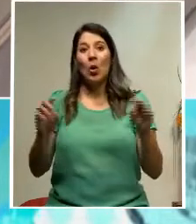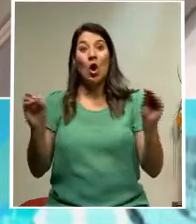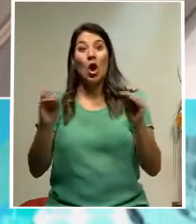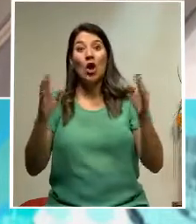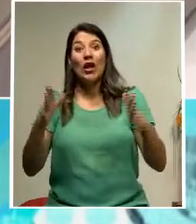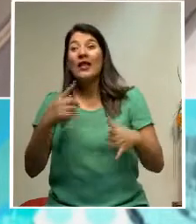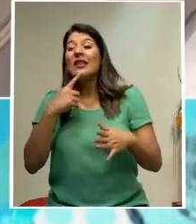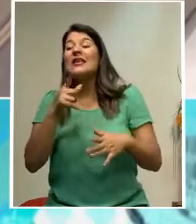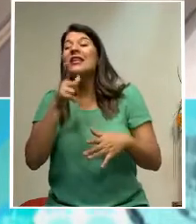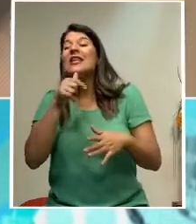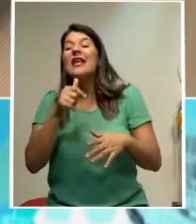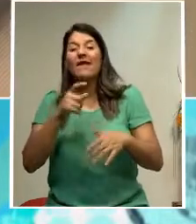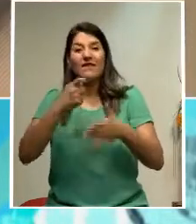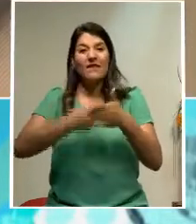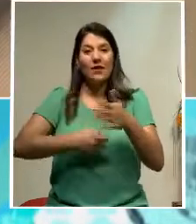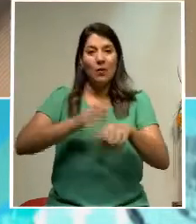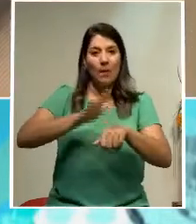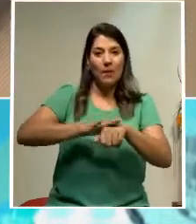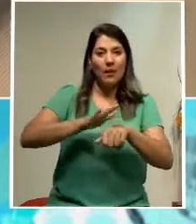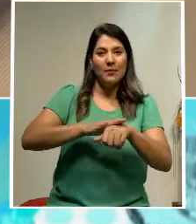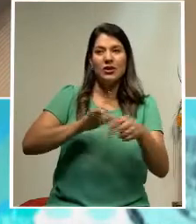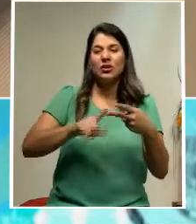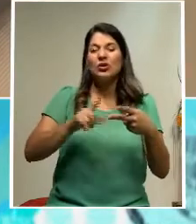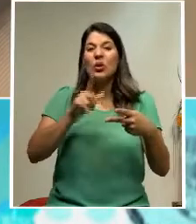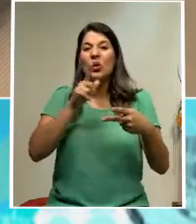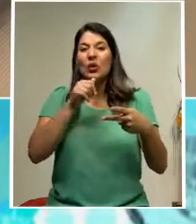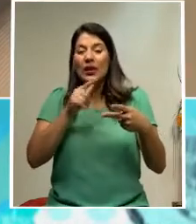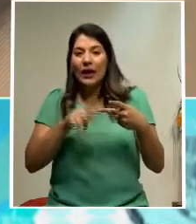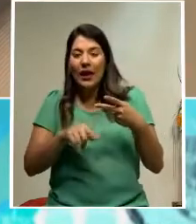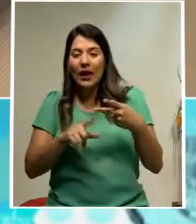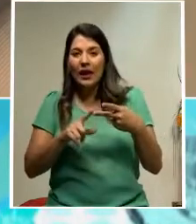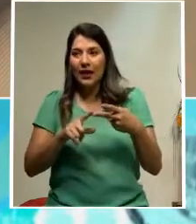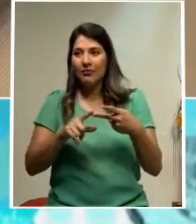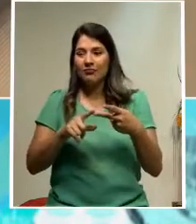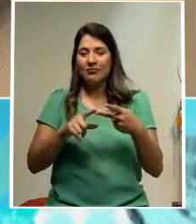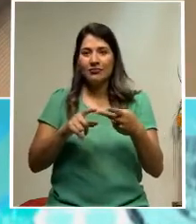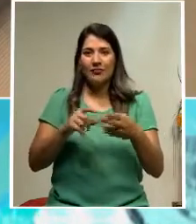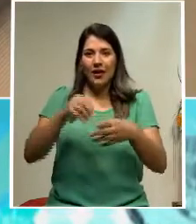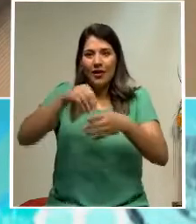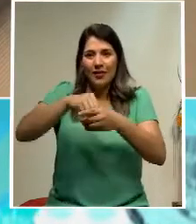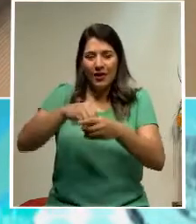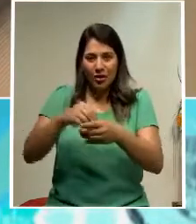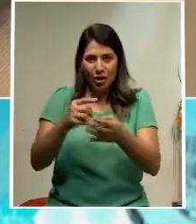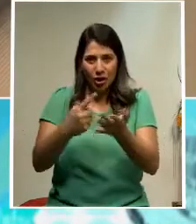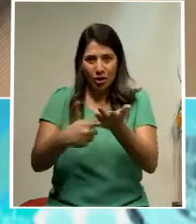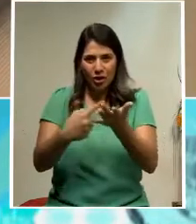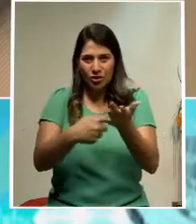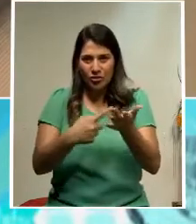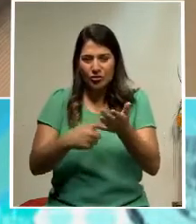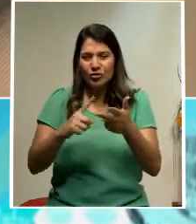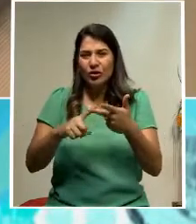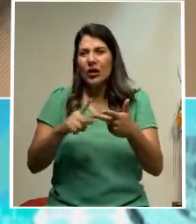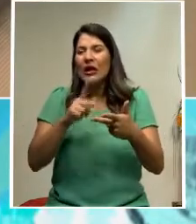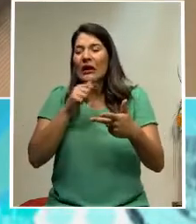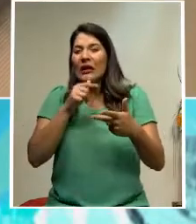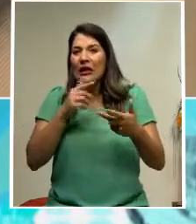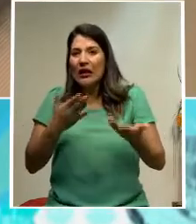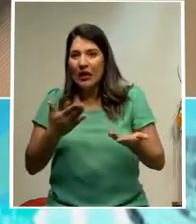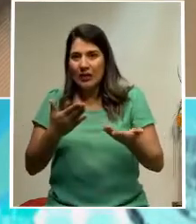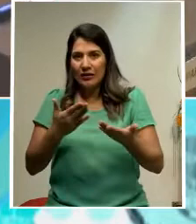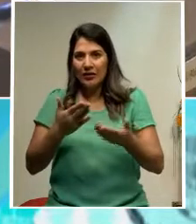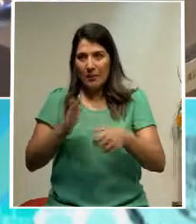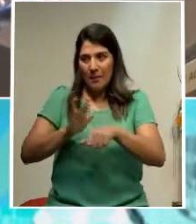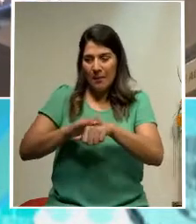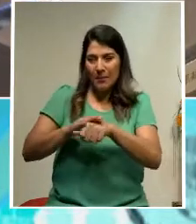de quienes estuvieron en las mociones, quienes daban las posibilidades de investigar o no, como pasó con los auditores,